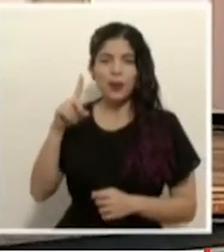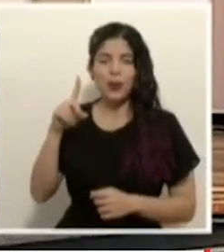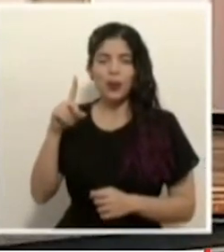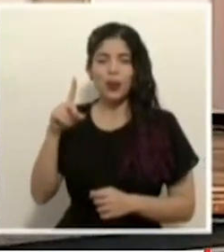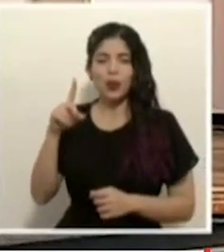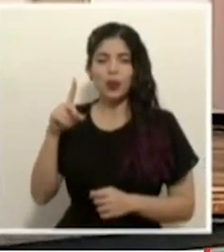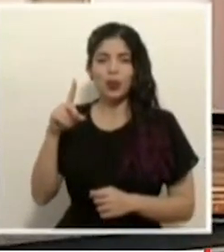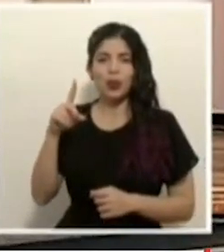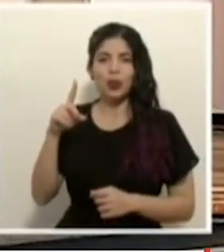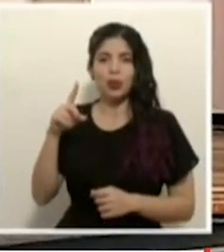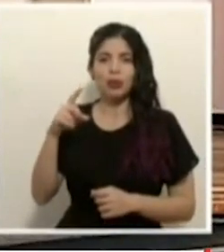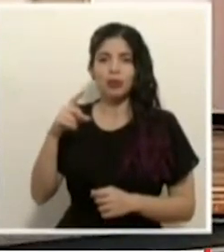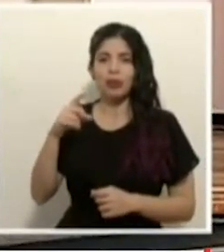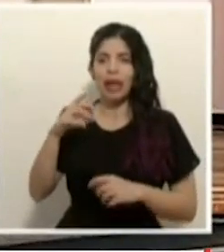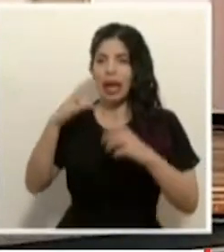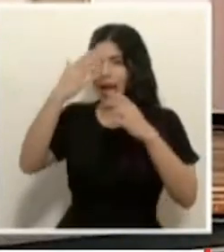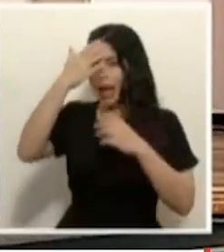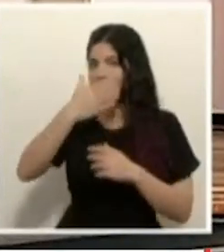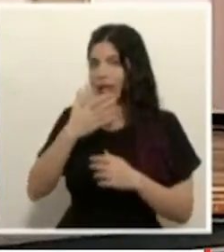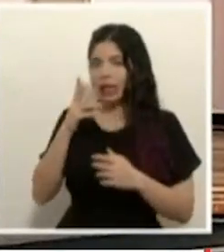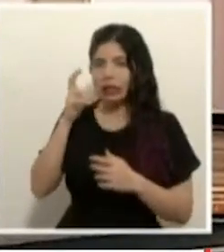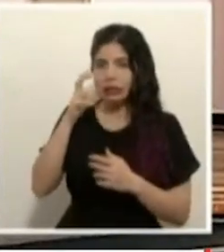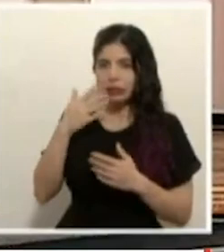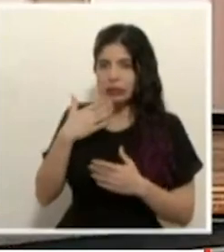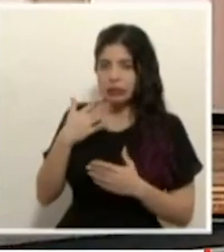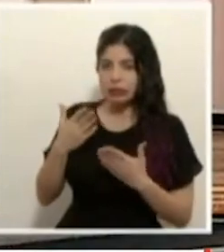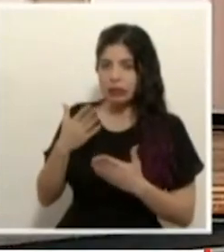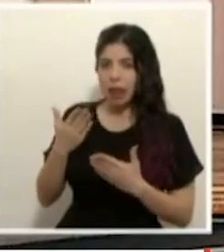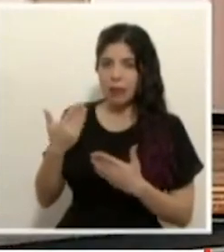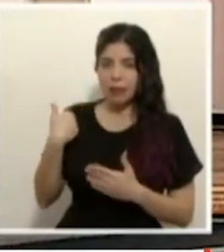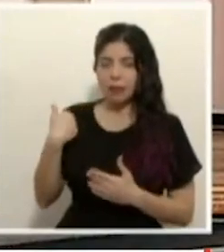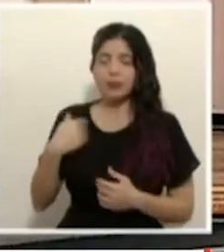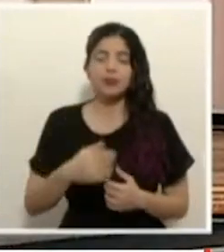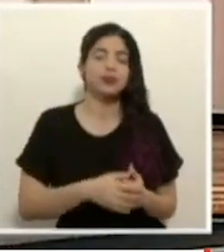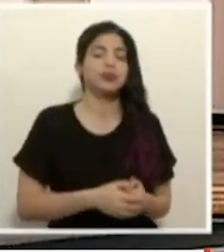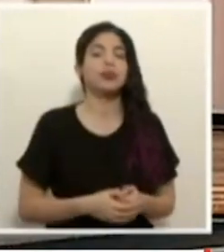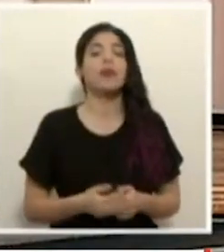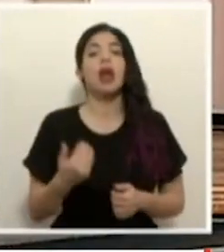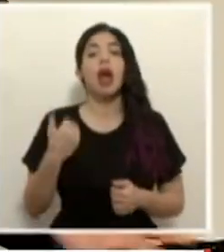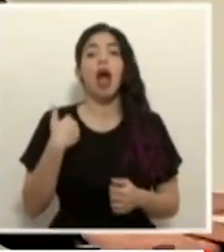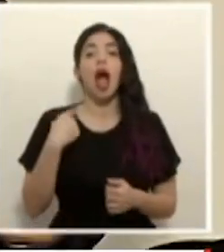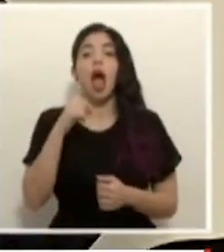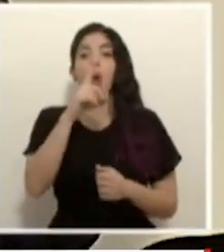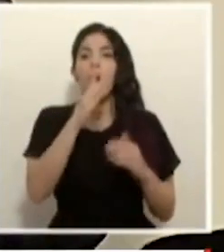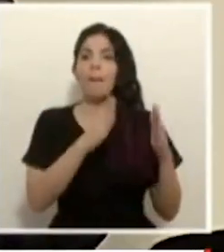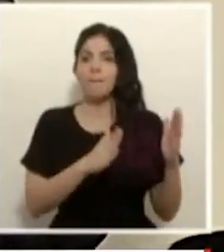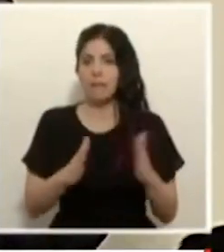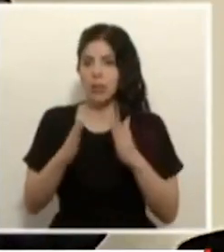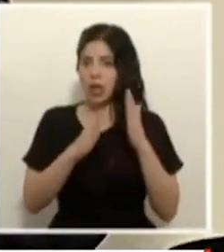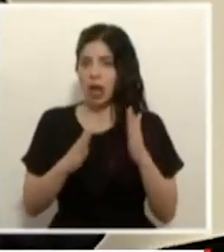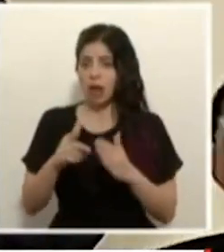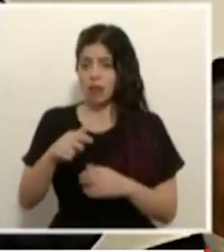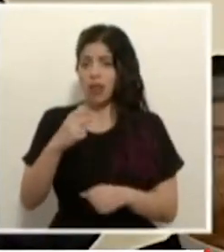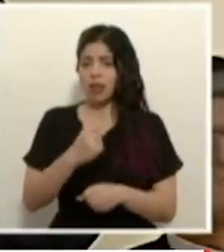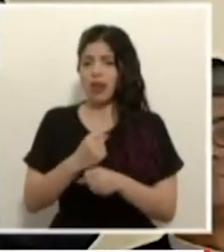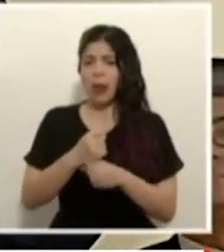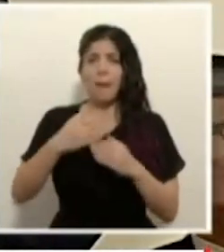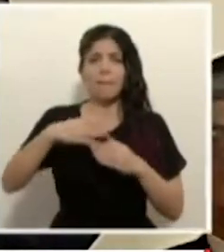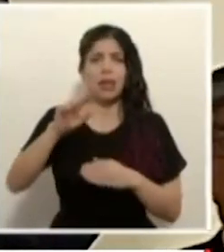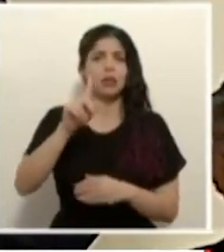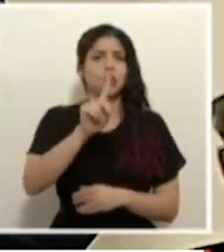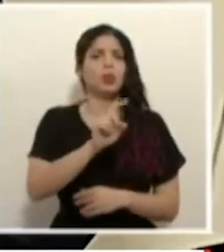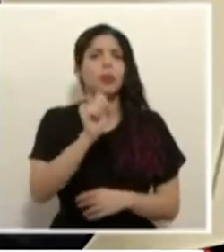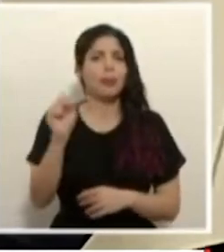careta nosotros tenemos una planificación y un trabajo que ya tiene más de un mes